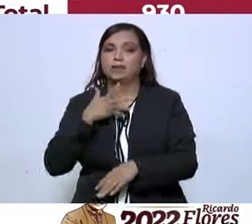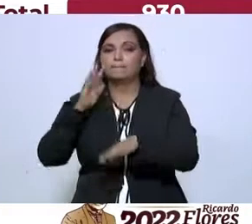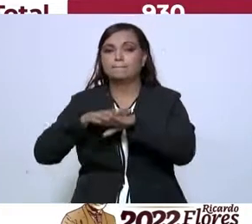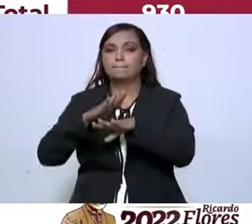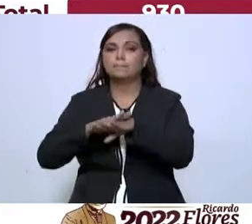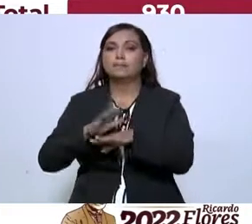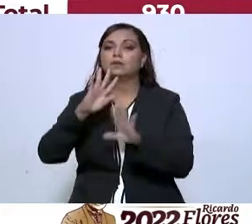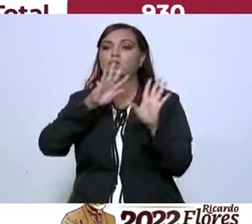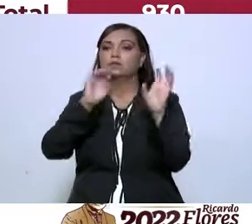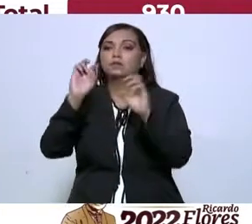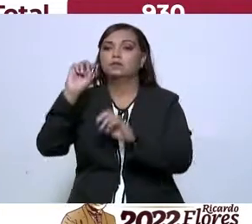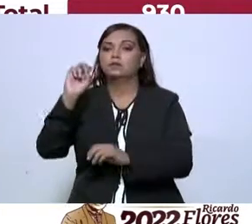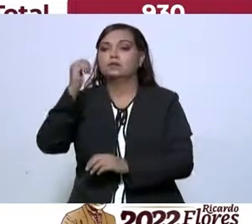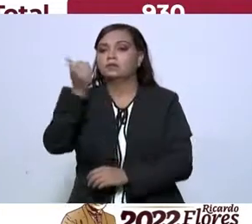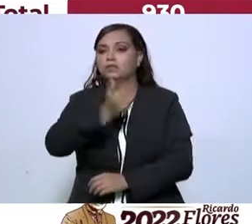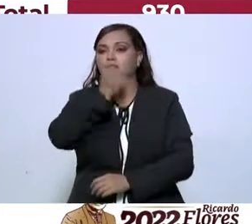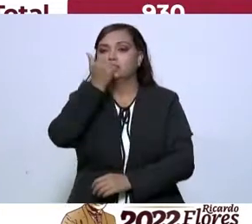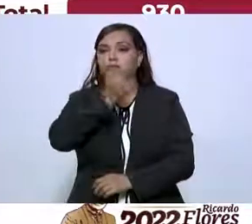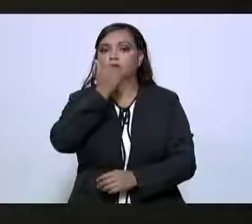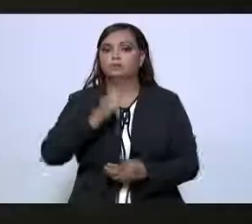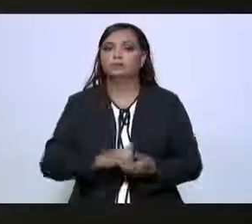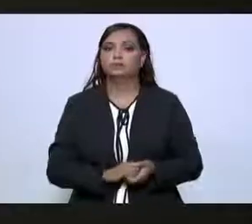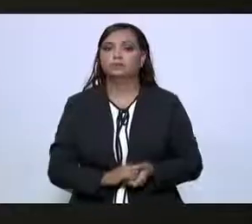930 alumnos.